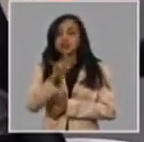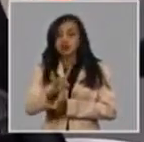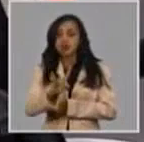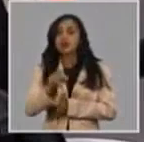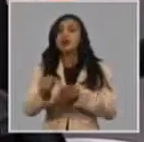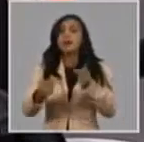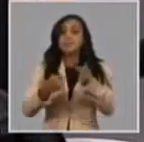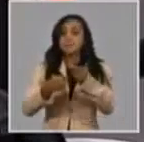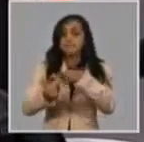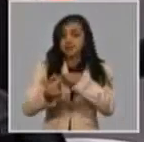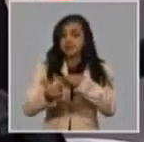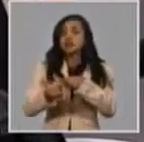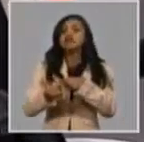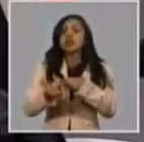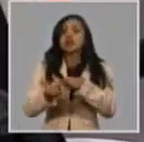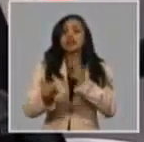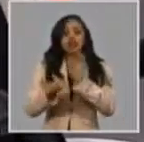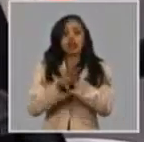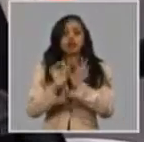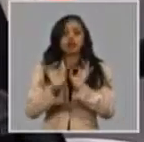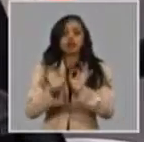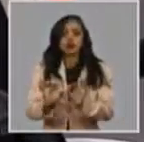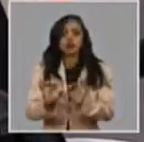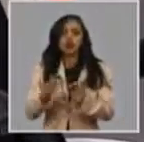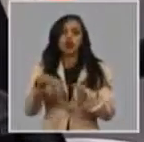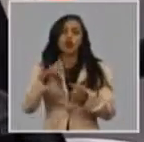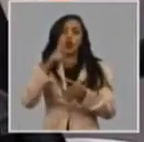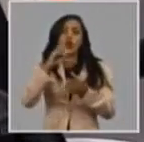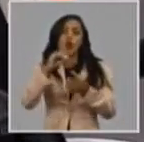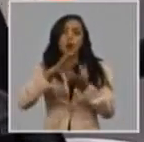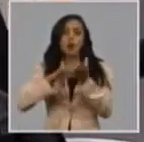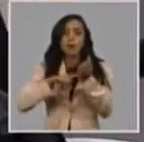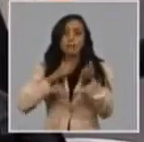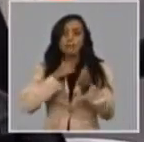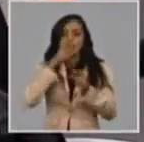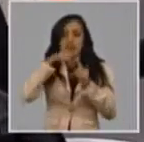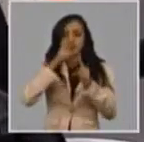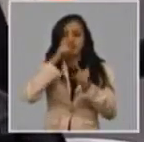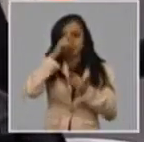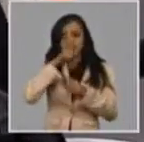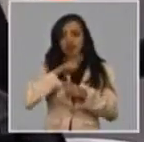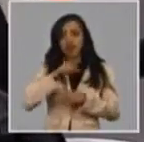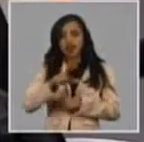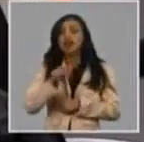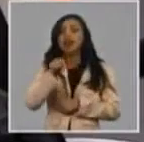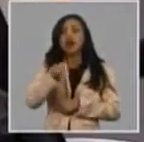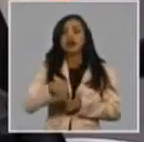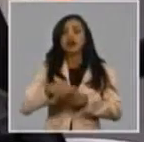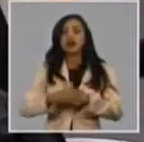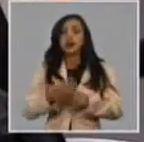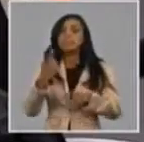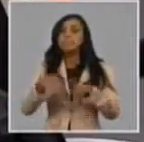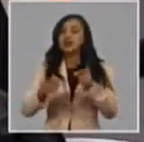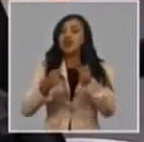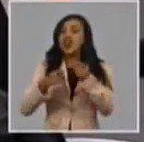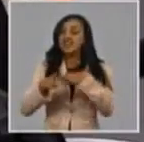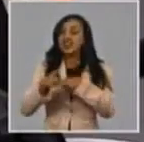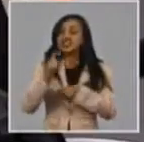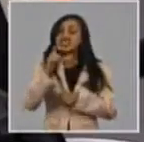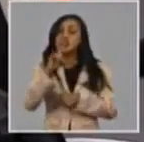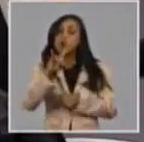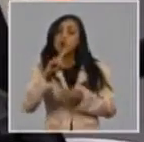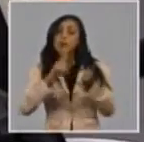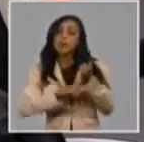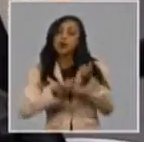que está extendida a todo el país y que hoy continúa. Sin embargo, la venta de sistemas fotovoltaicos en CUP no ha sido posible por una